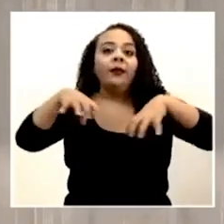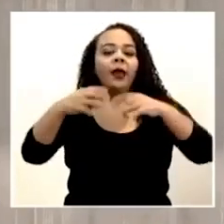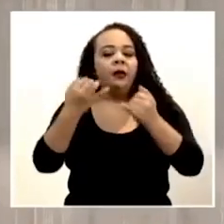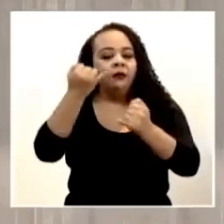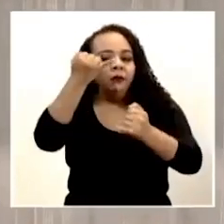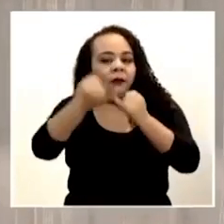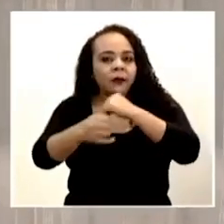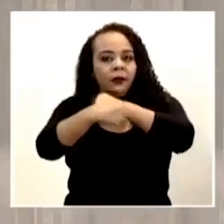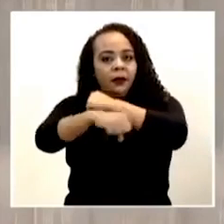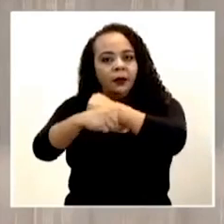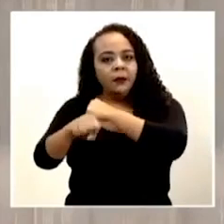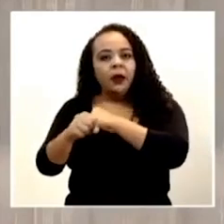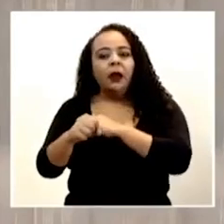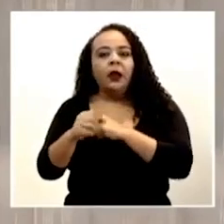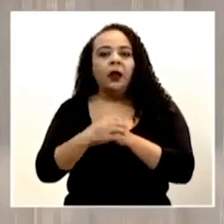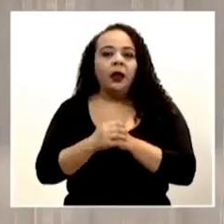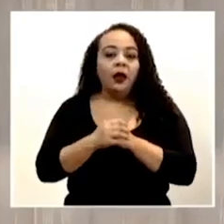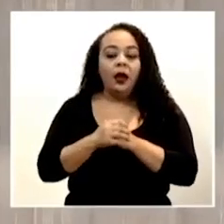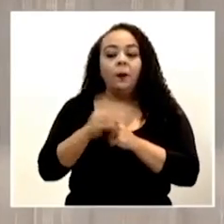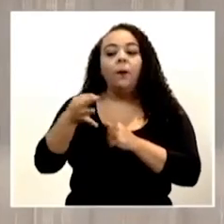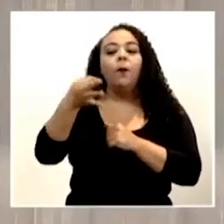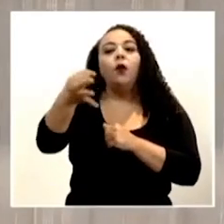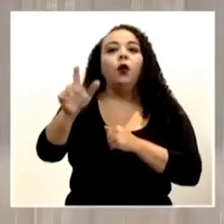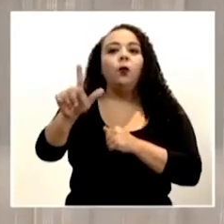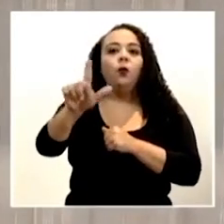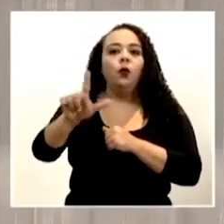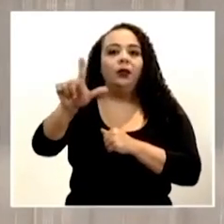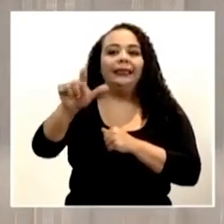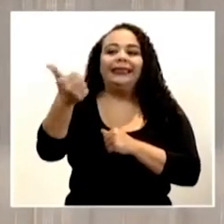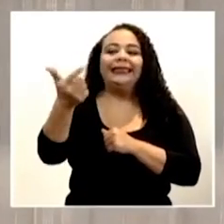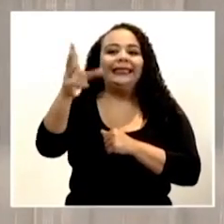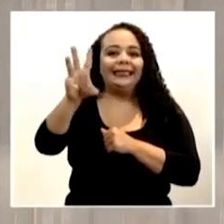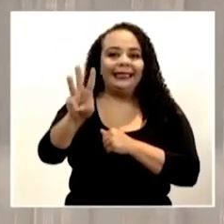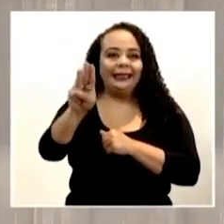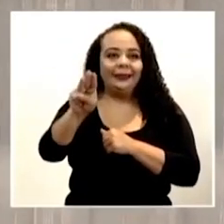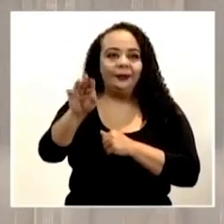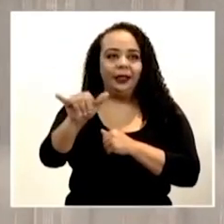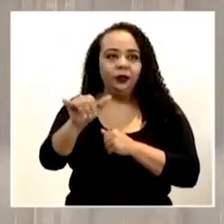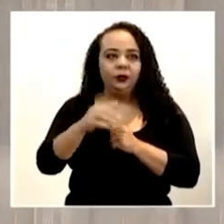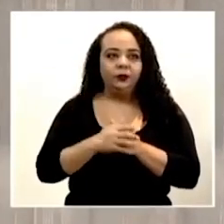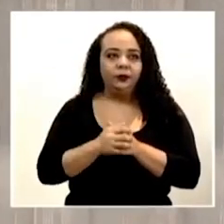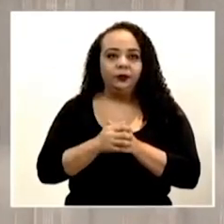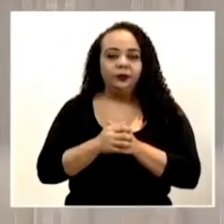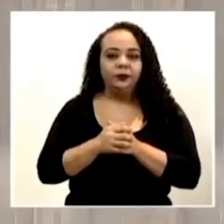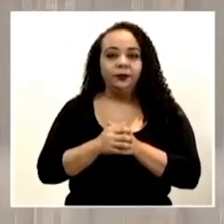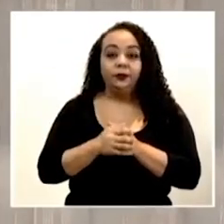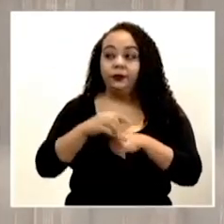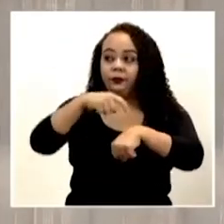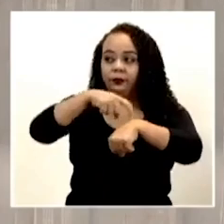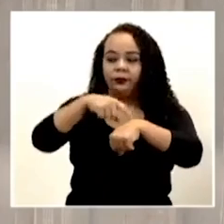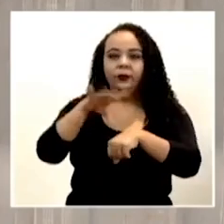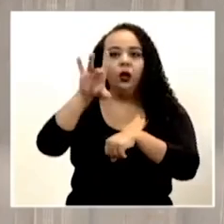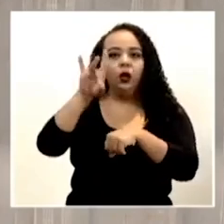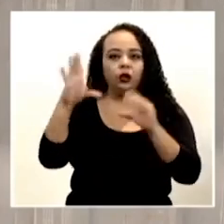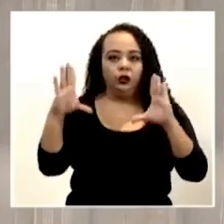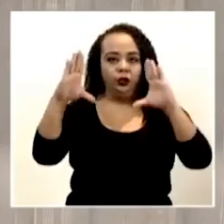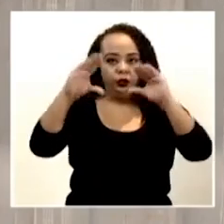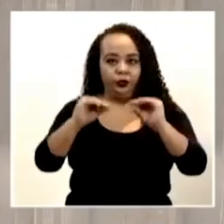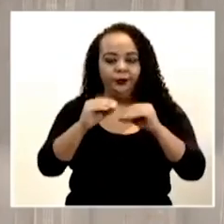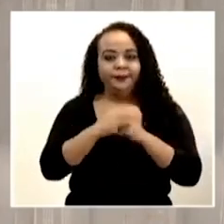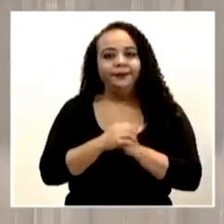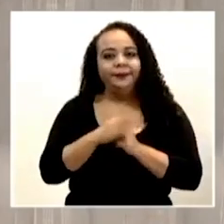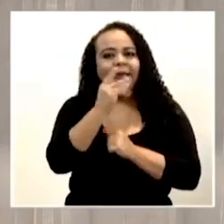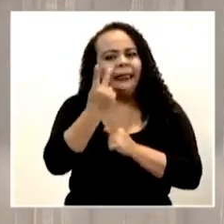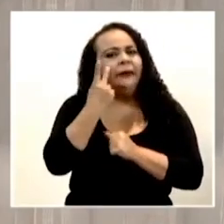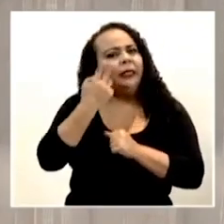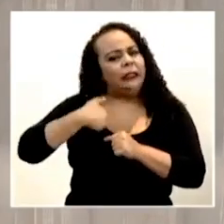cierre de la campaña va a ser el lunes 16 de mayo a las 8 de la noche. Y vieron